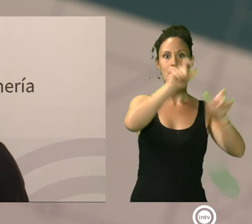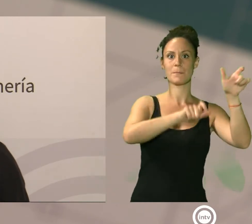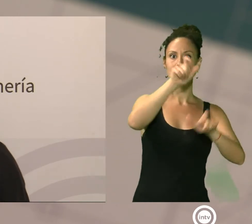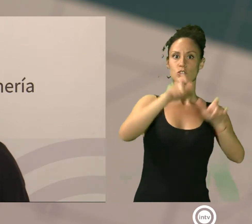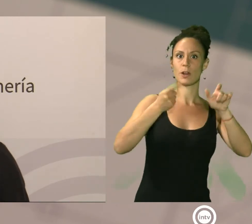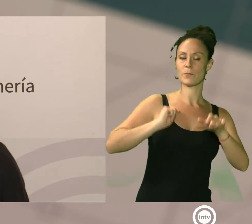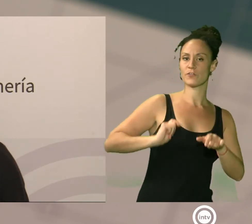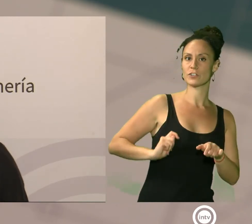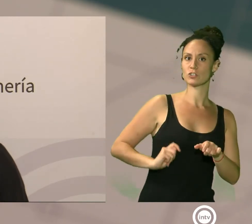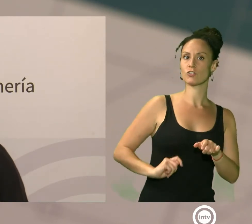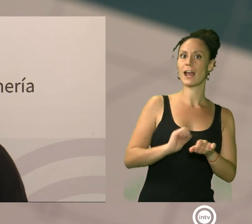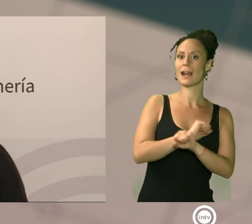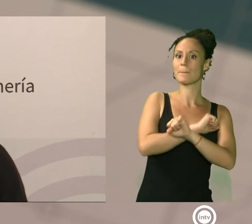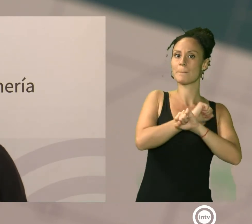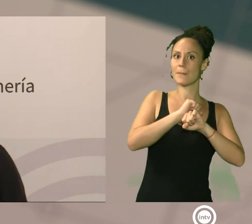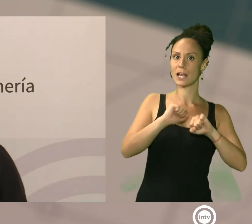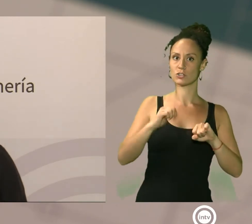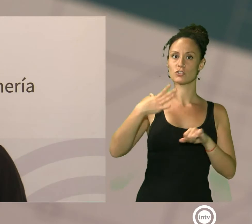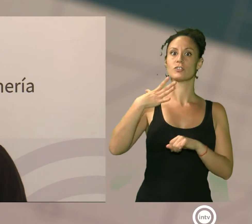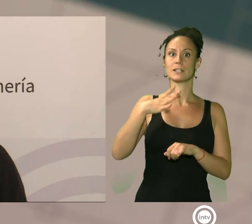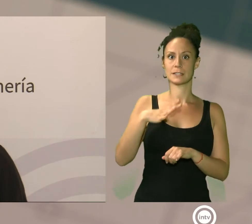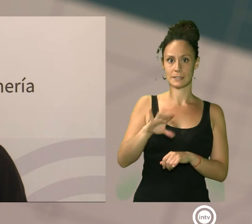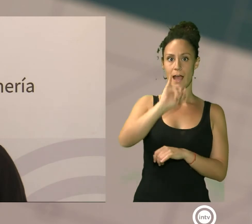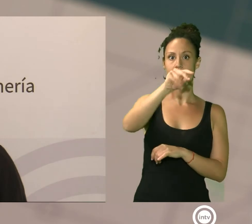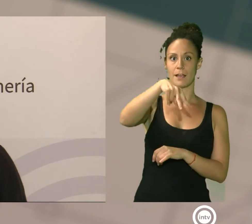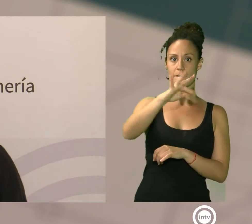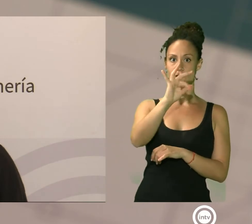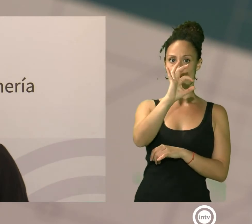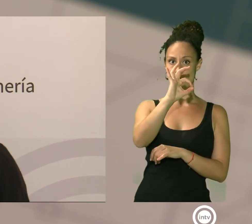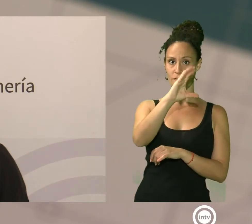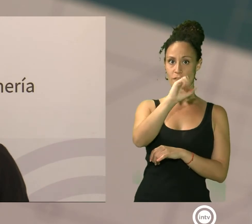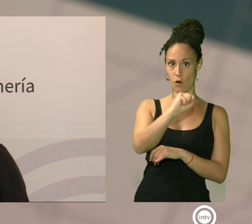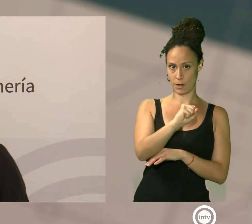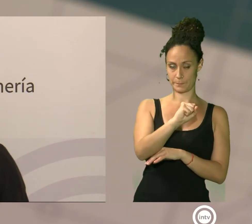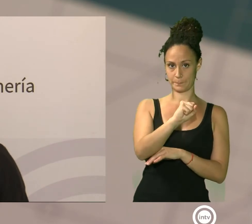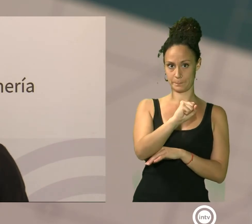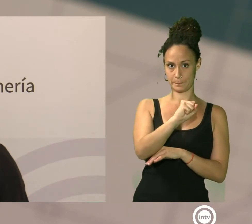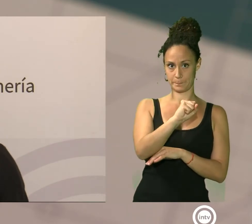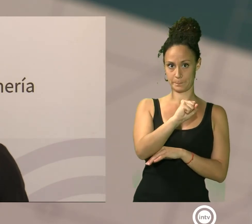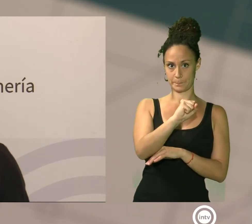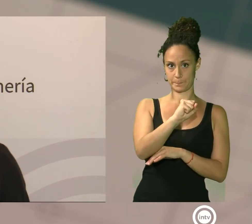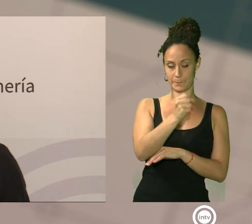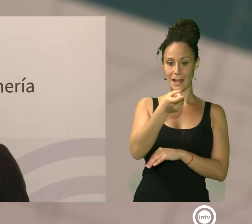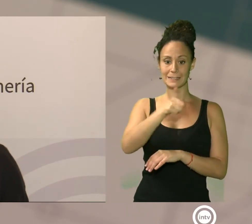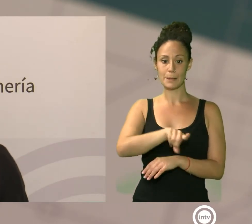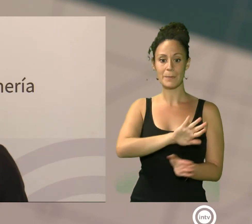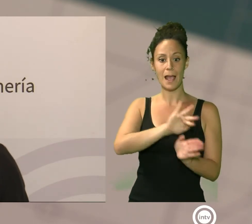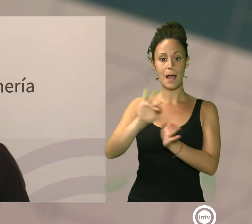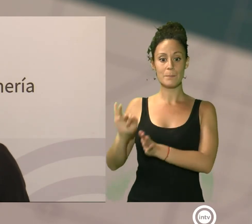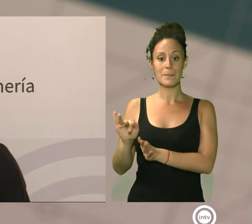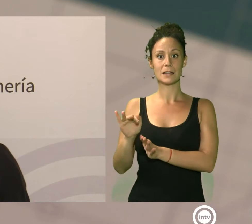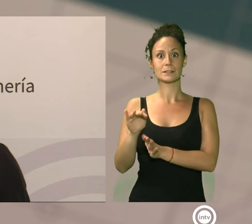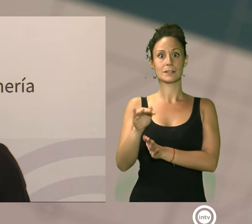encontramos con el personal del Infoca. Por otro lado, pues también tenemos al 100%